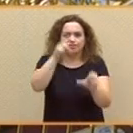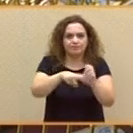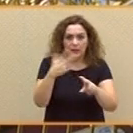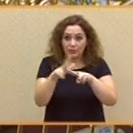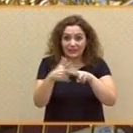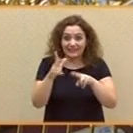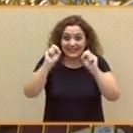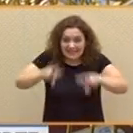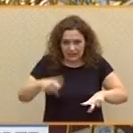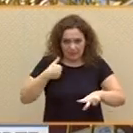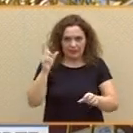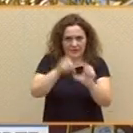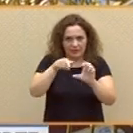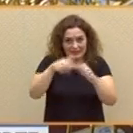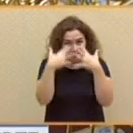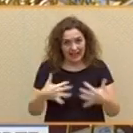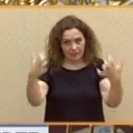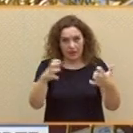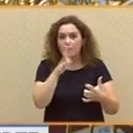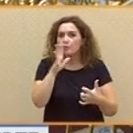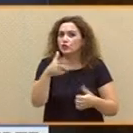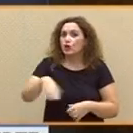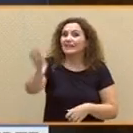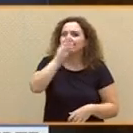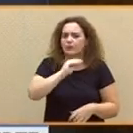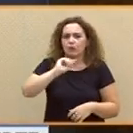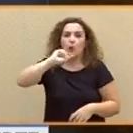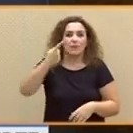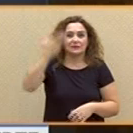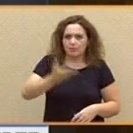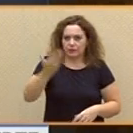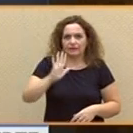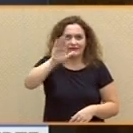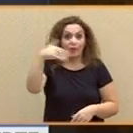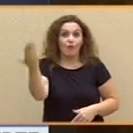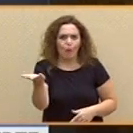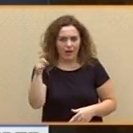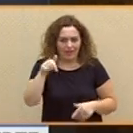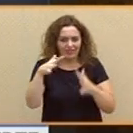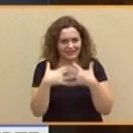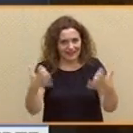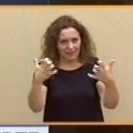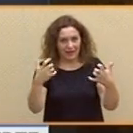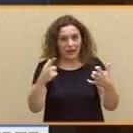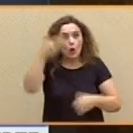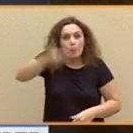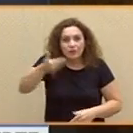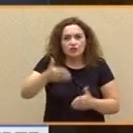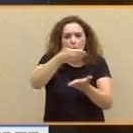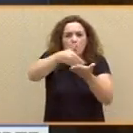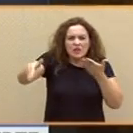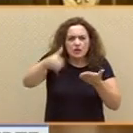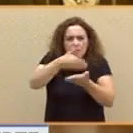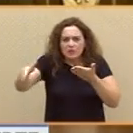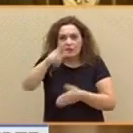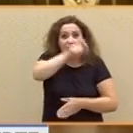y quizá por eso comprendemos que lo verdaderamente importante está ahí fuera. Lo importante son las millones de personas que tienen la impresión